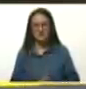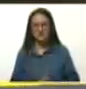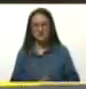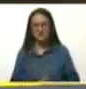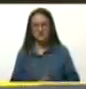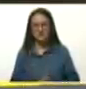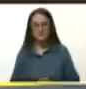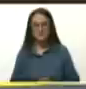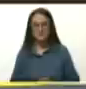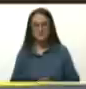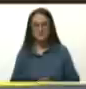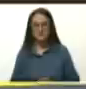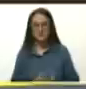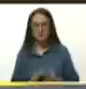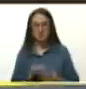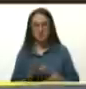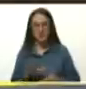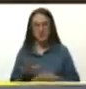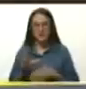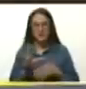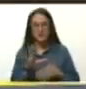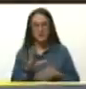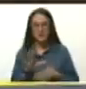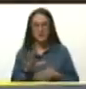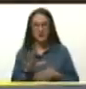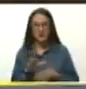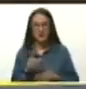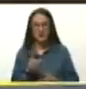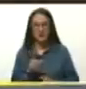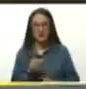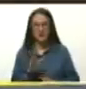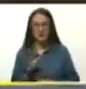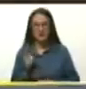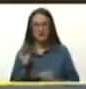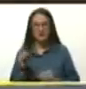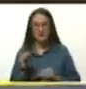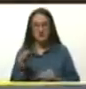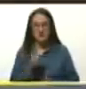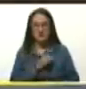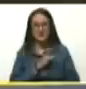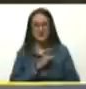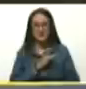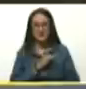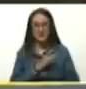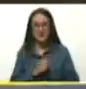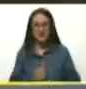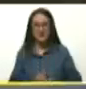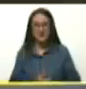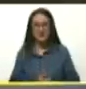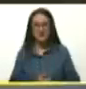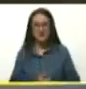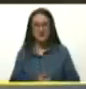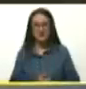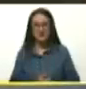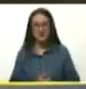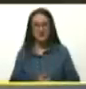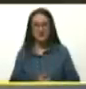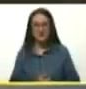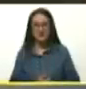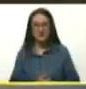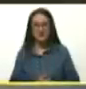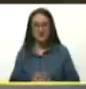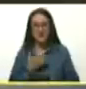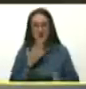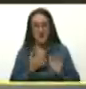Todo latinoamericano y caribeño que ame a Chile, que ame el